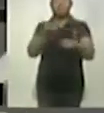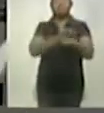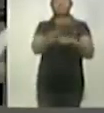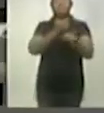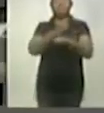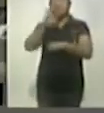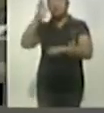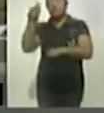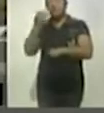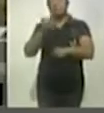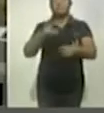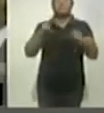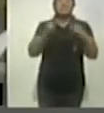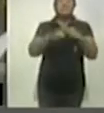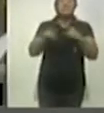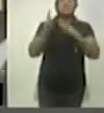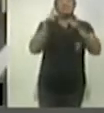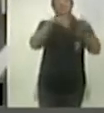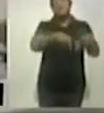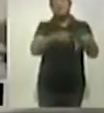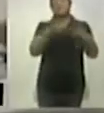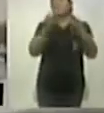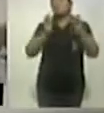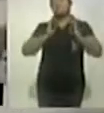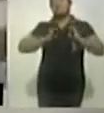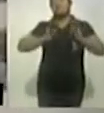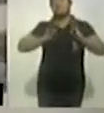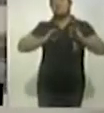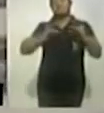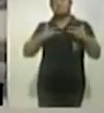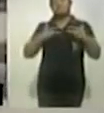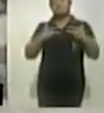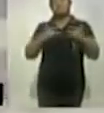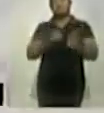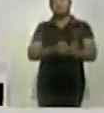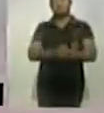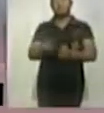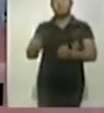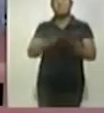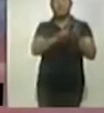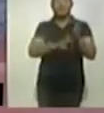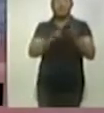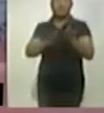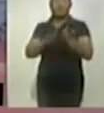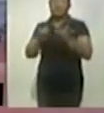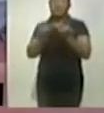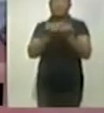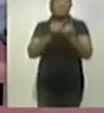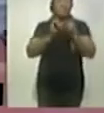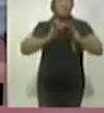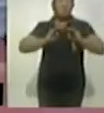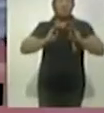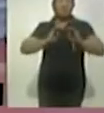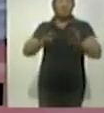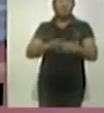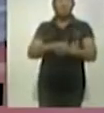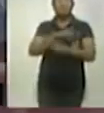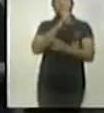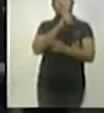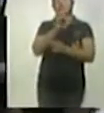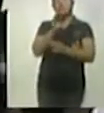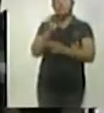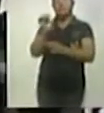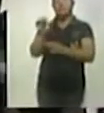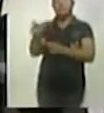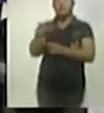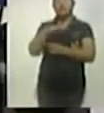y puentes, no resultaron afectados. La red ferroviaria no reporta daños. De acuerdo con información de la Comisión Federal de Electricidad, la red